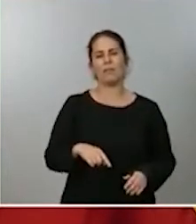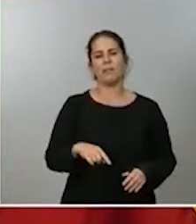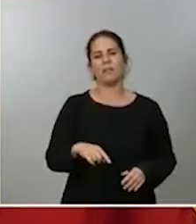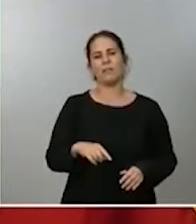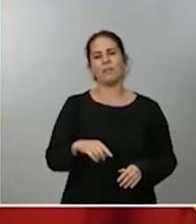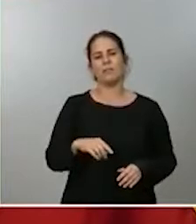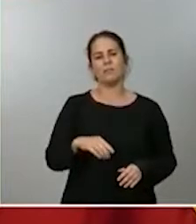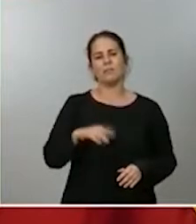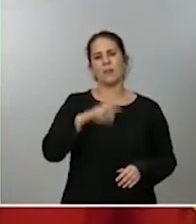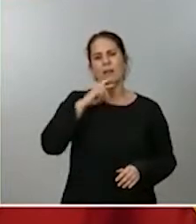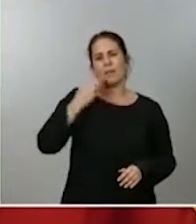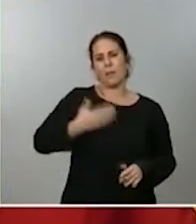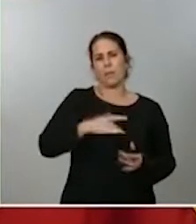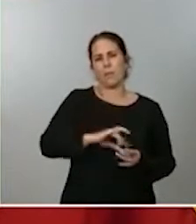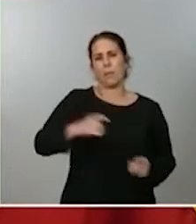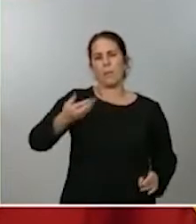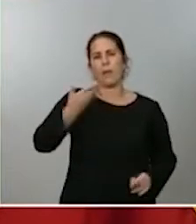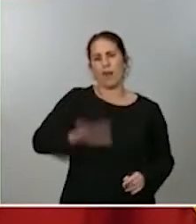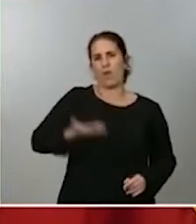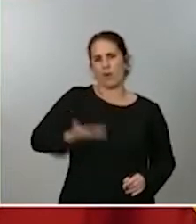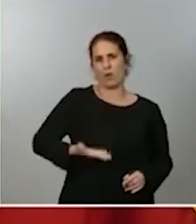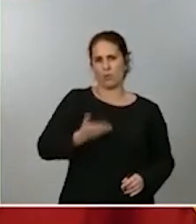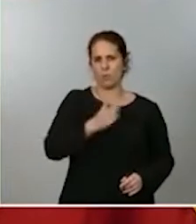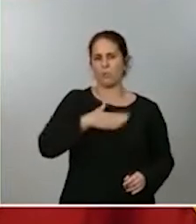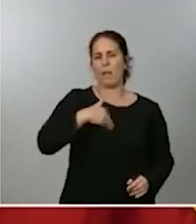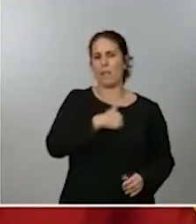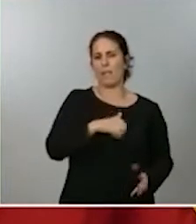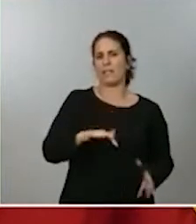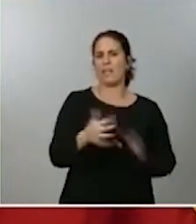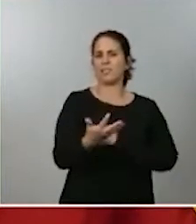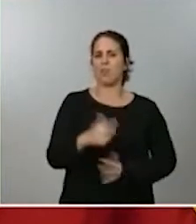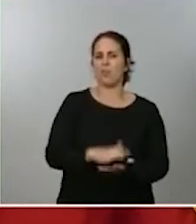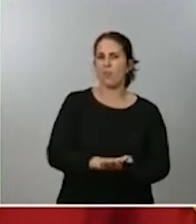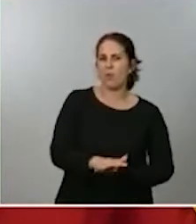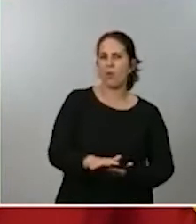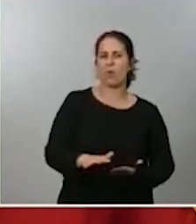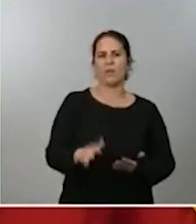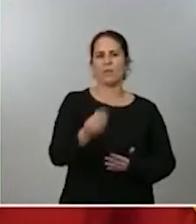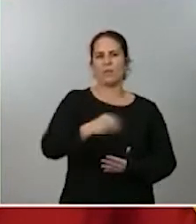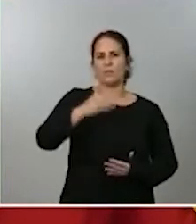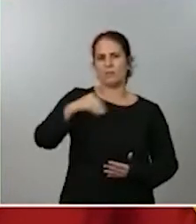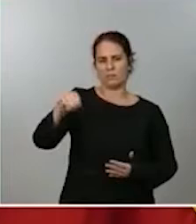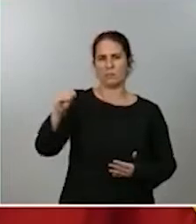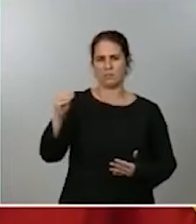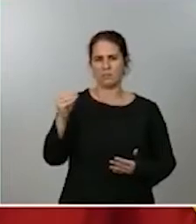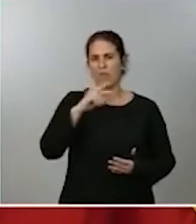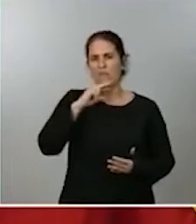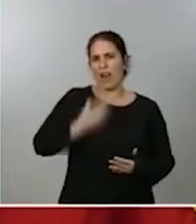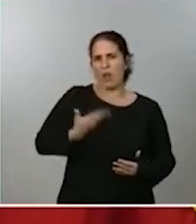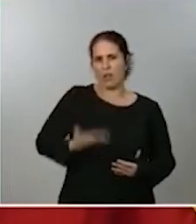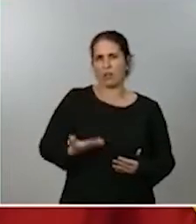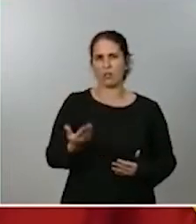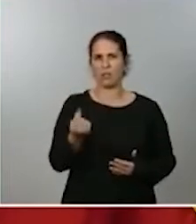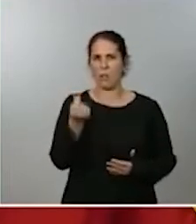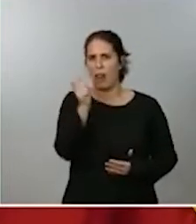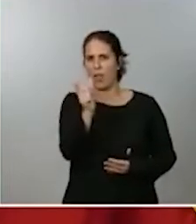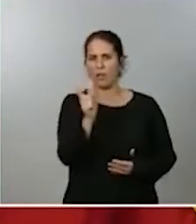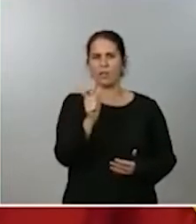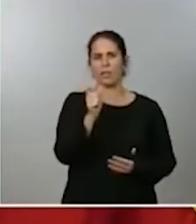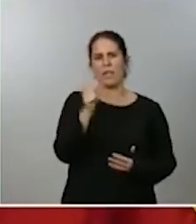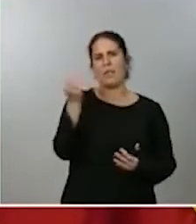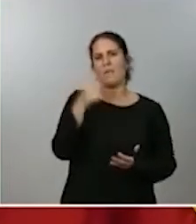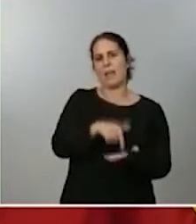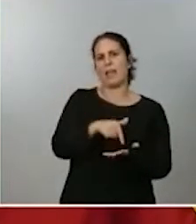valor el papel que tienen también en la transformación el incremento de valor y por tanto lo que deben retribuir al socio cooperativista